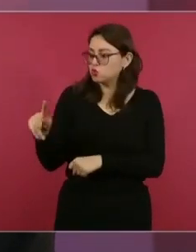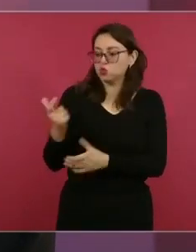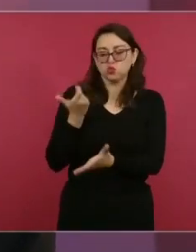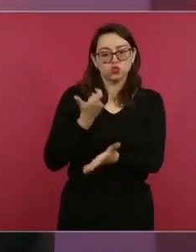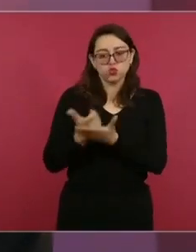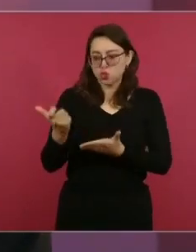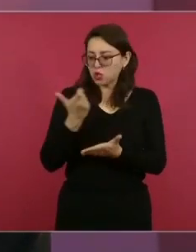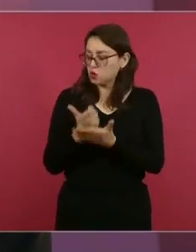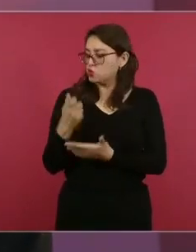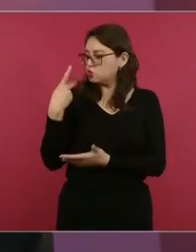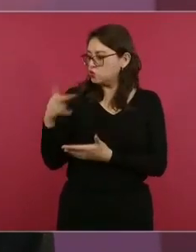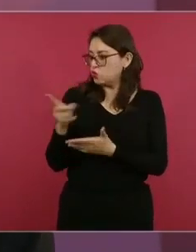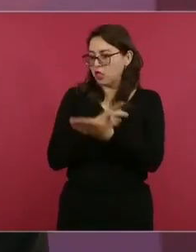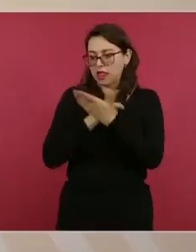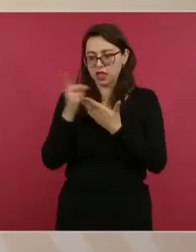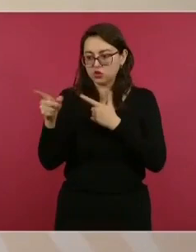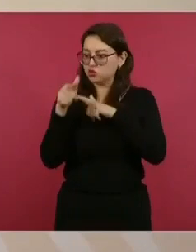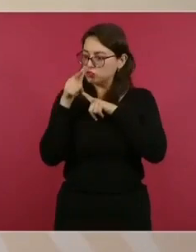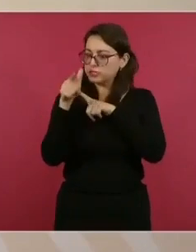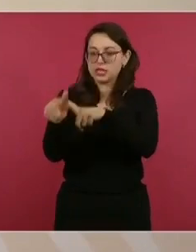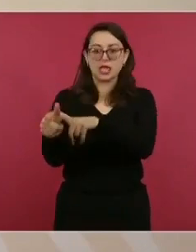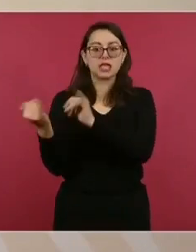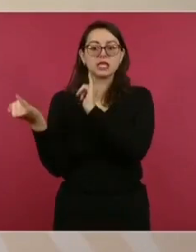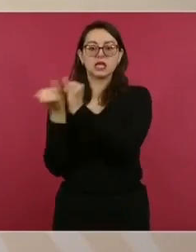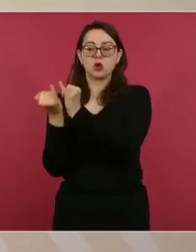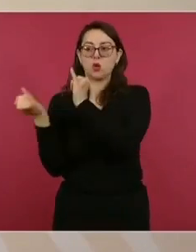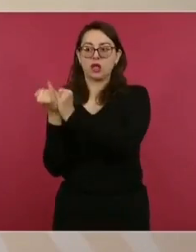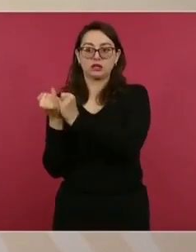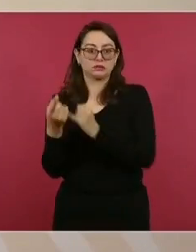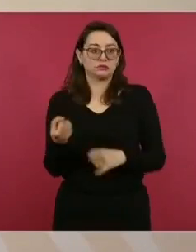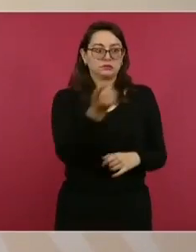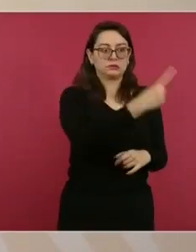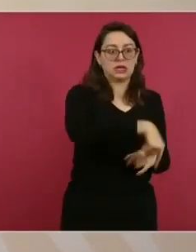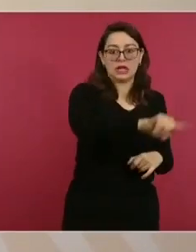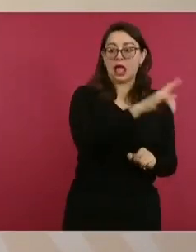de sus prestaciones, para que no los manipulen.